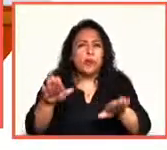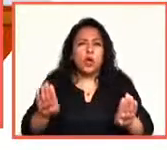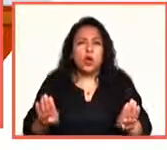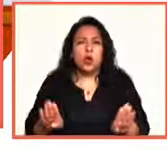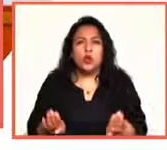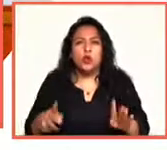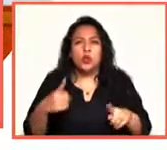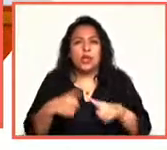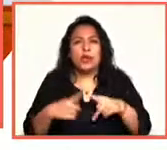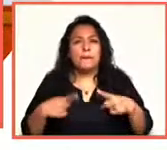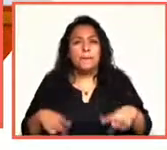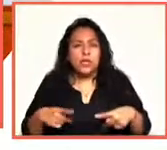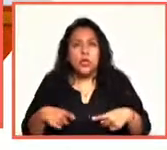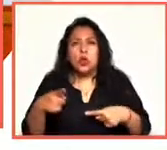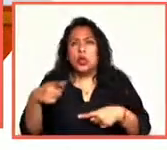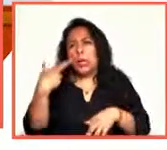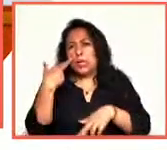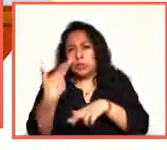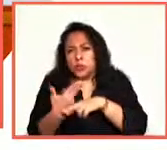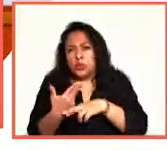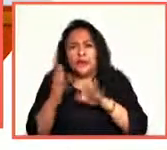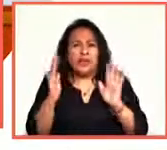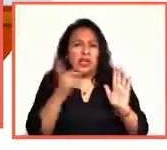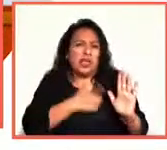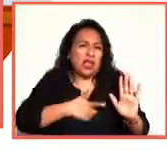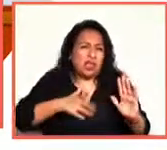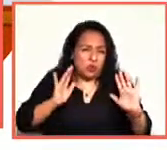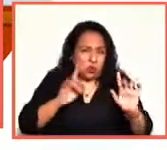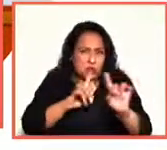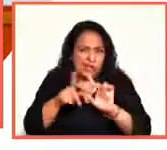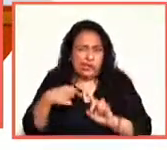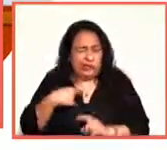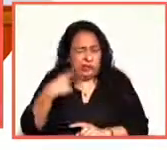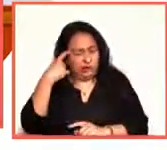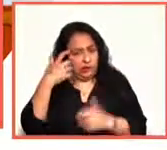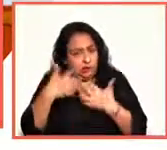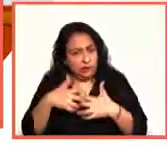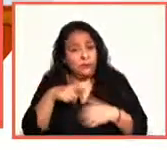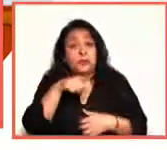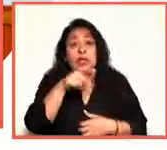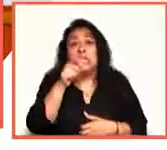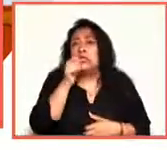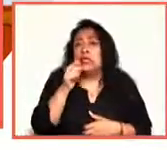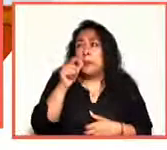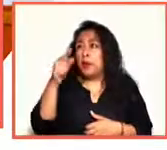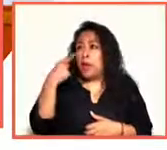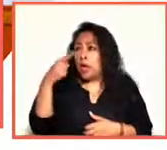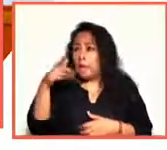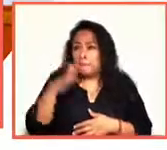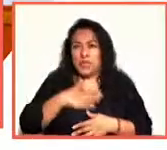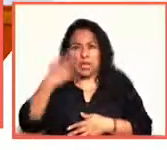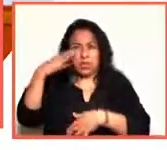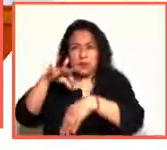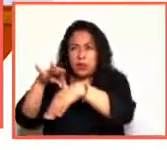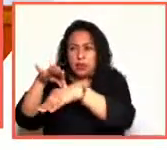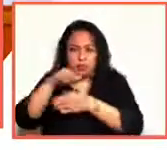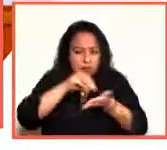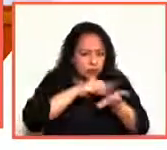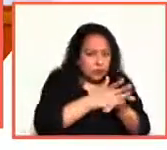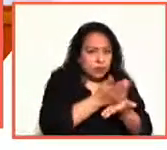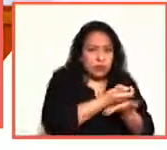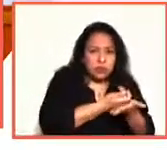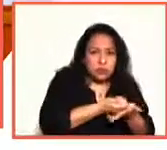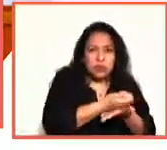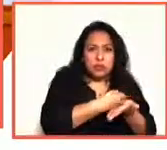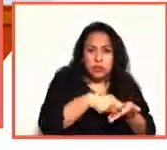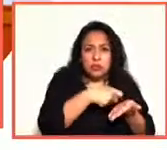personas, sus roles y pulsiones. Fue un autor que rentabilizó muy bien sus vivencias para su escritura. Y tanto